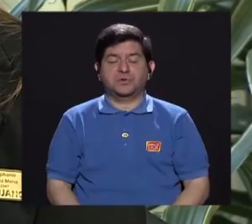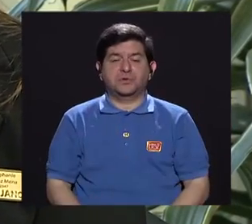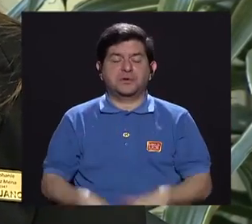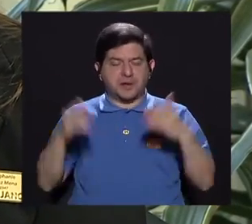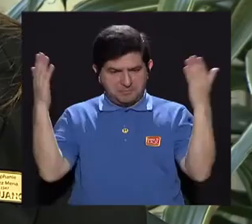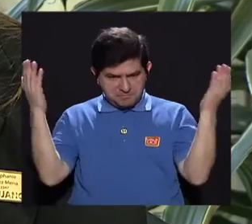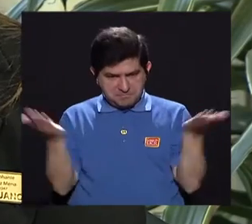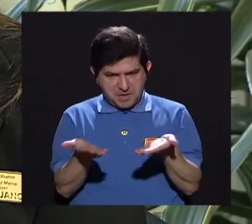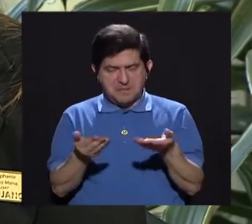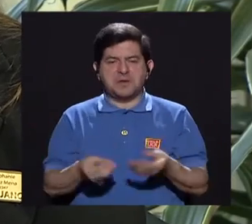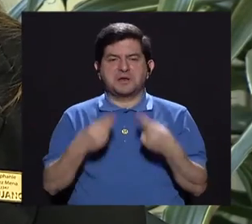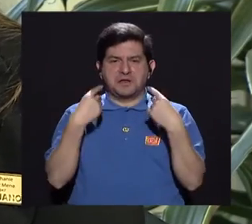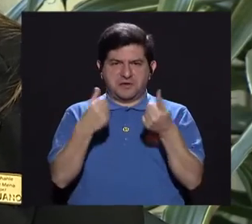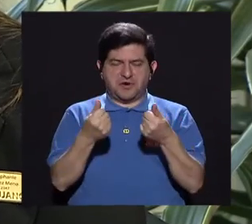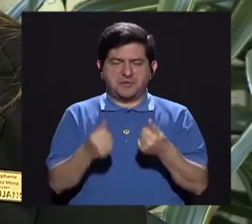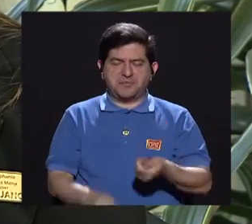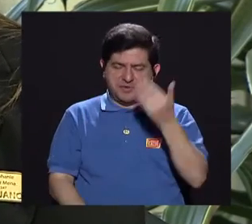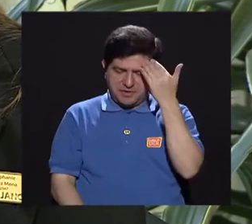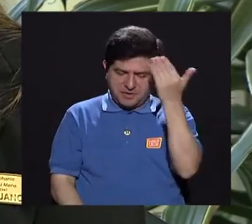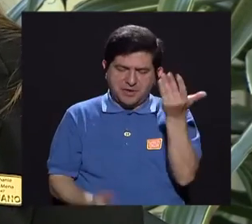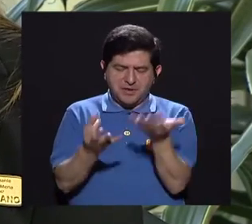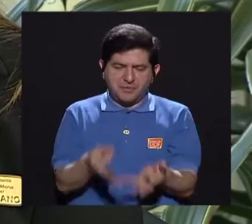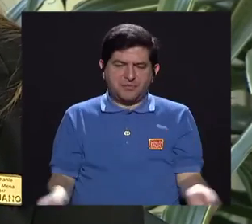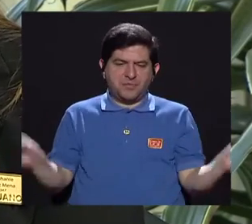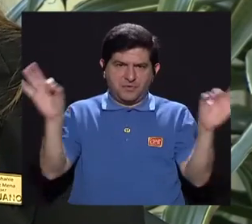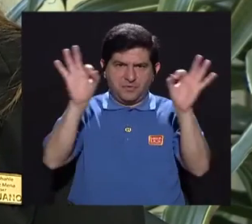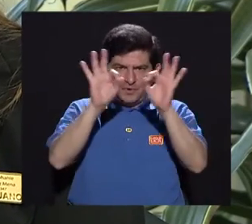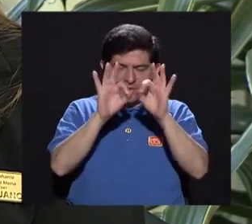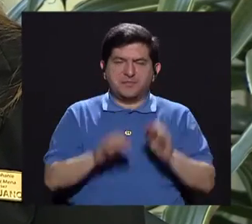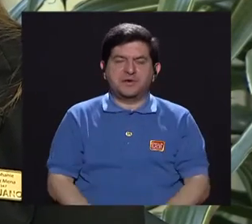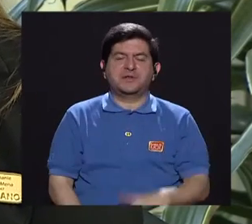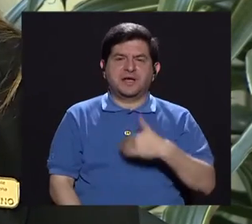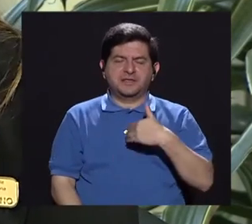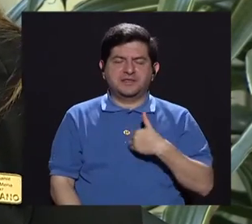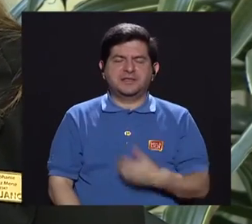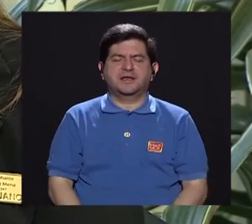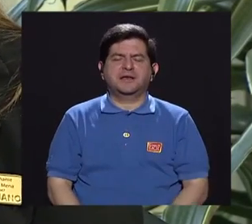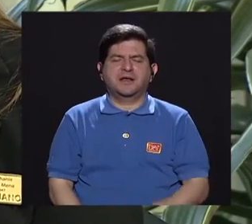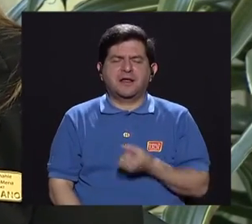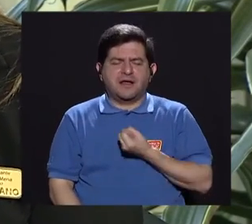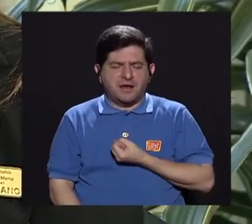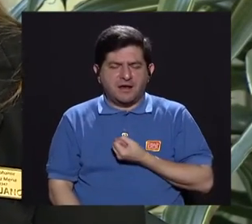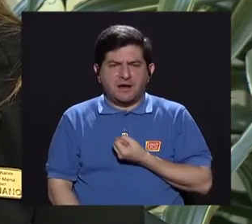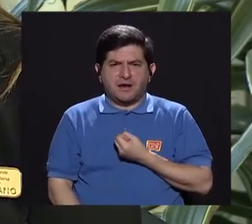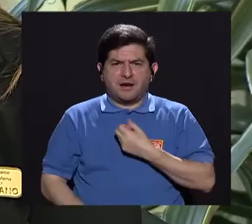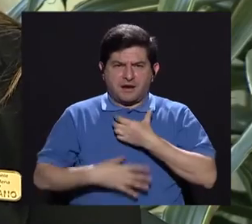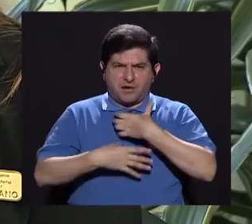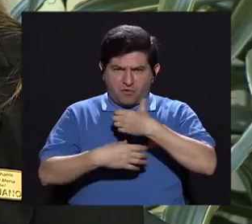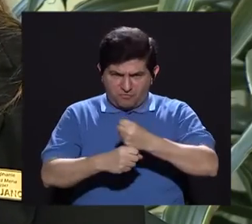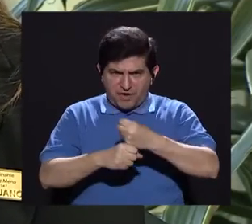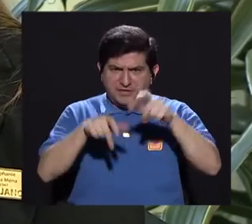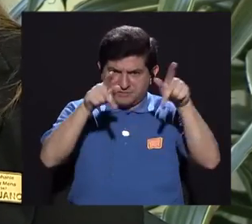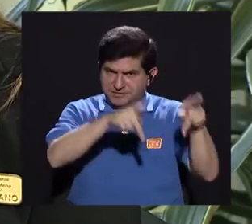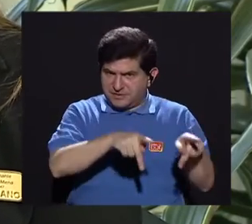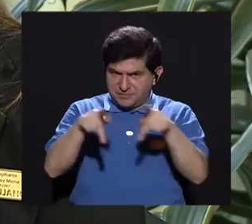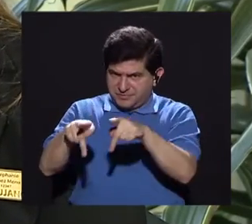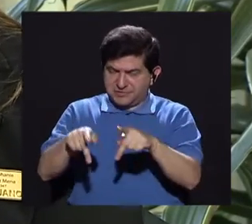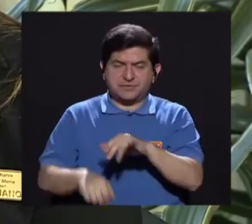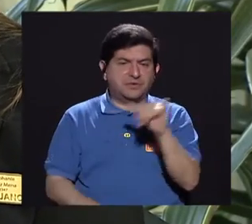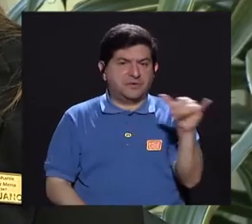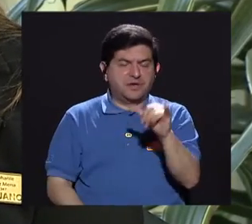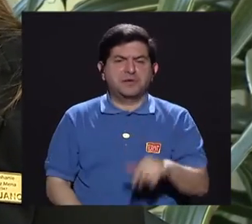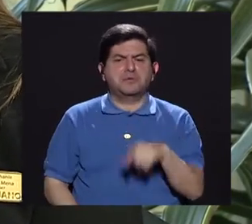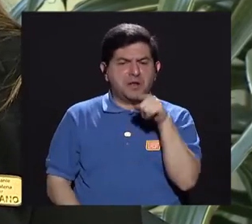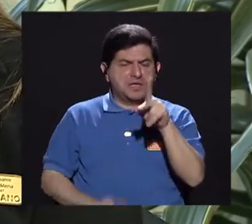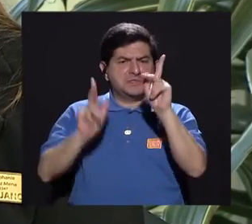una bienvenida rápida, un saludo porque sí es importante ganarnos la confianza del paciente y que el paciente también se